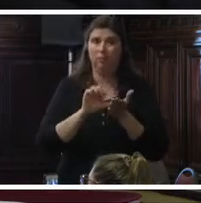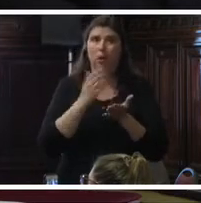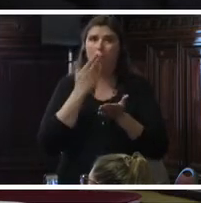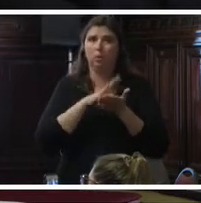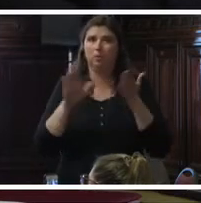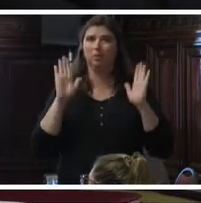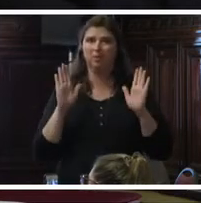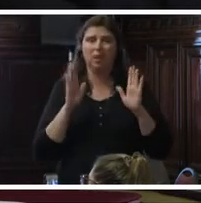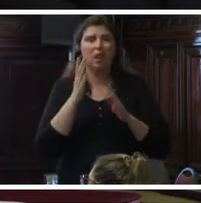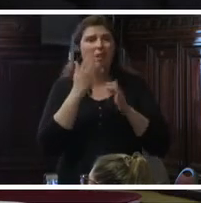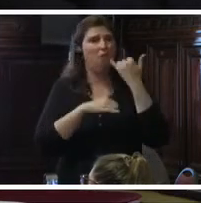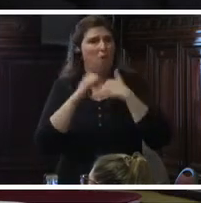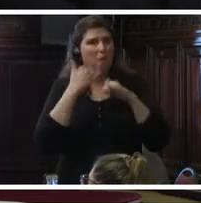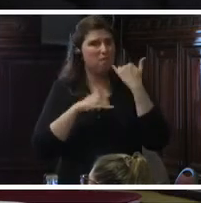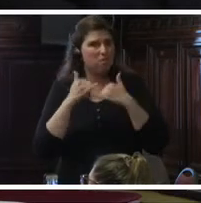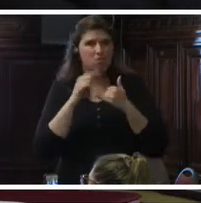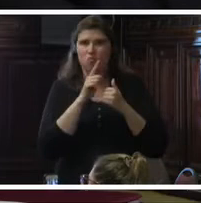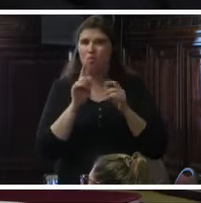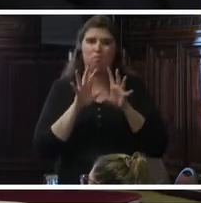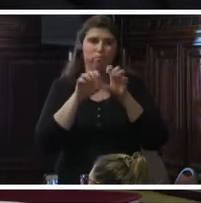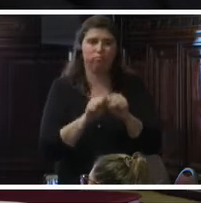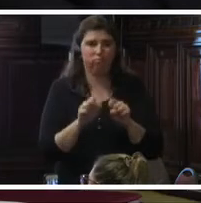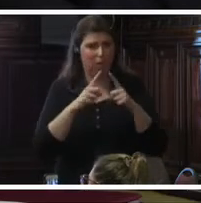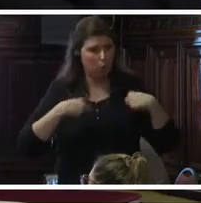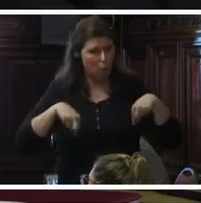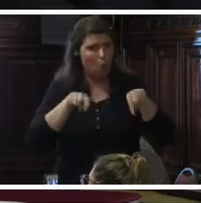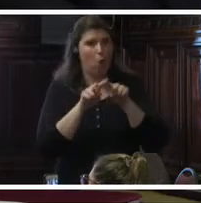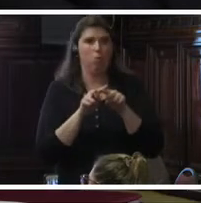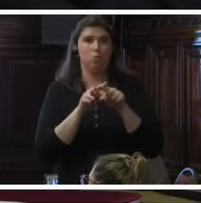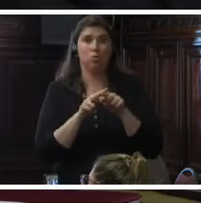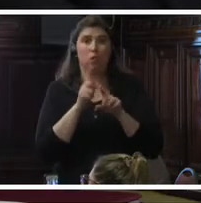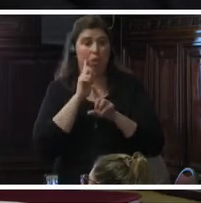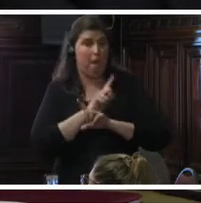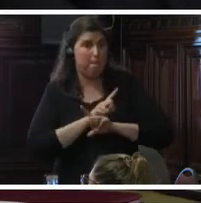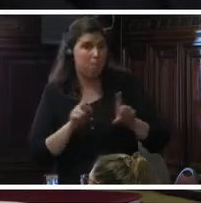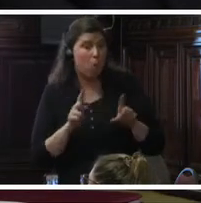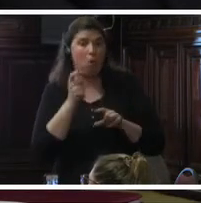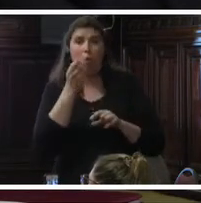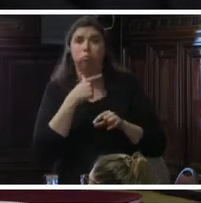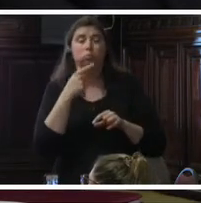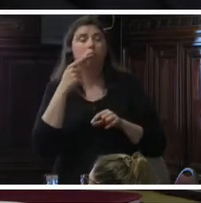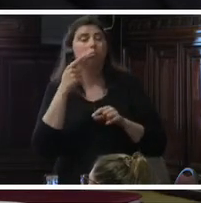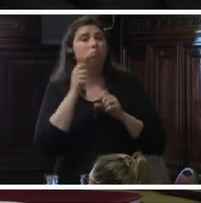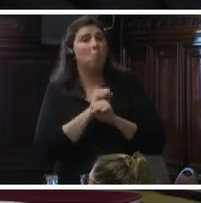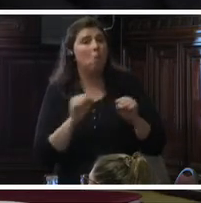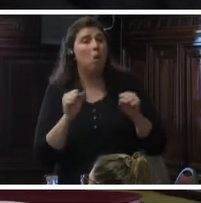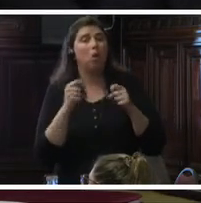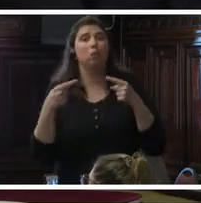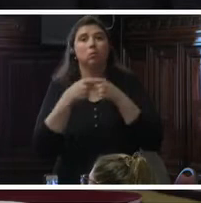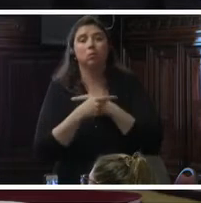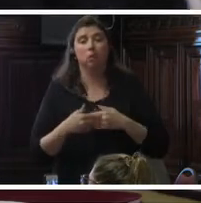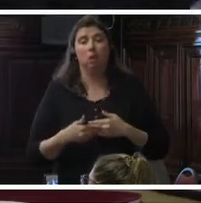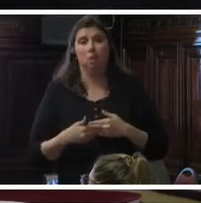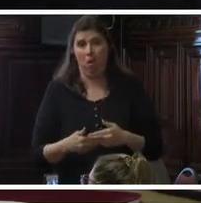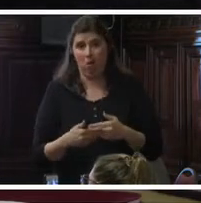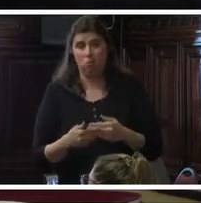pública y hay irregularidad en el abastecimiento de anticonceptivos. Y no hay programas robustos de apoyo para los menores y